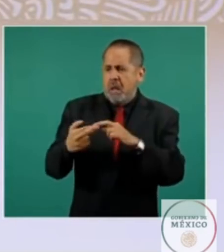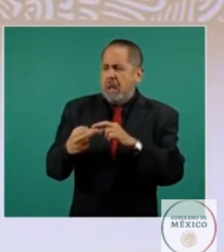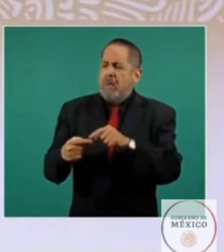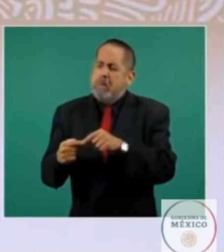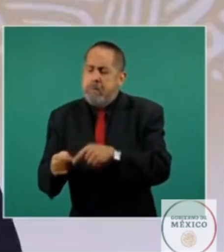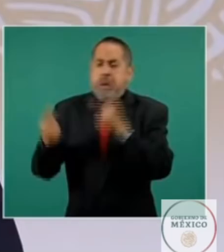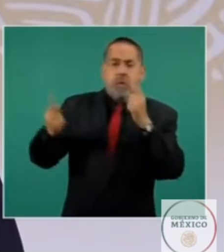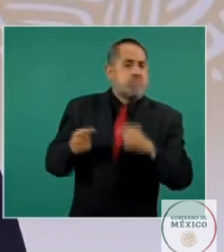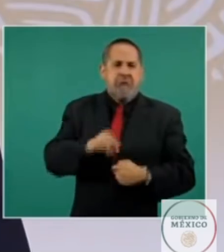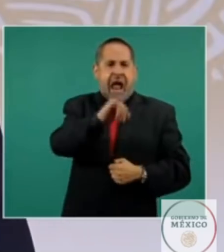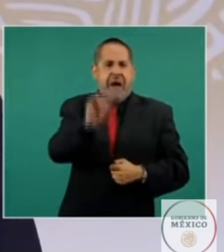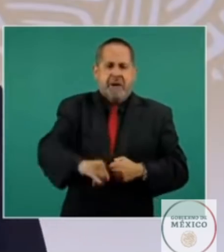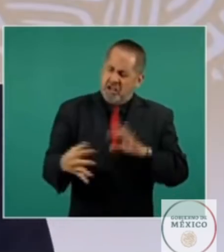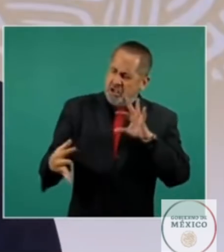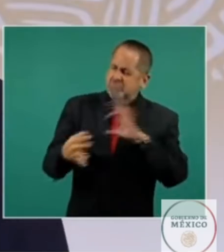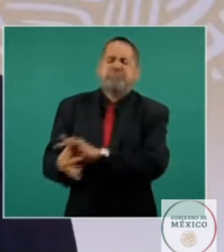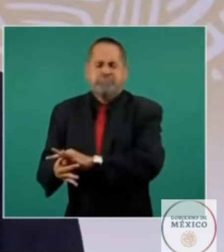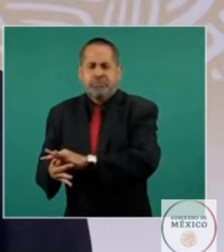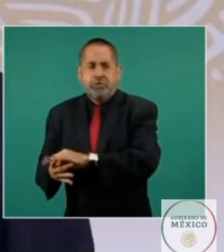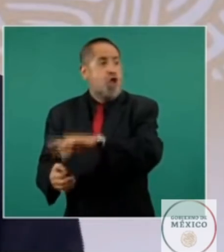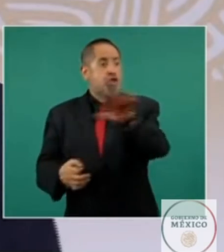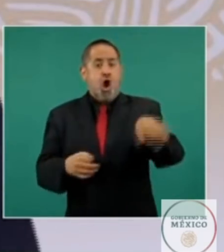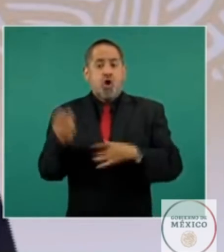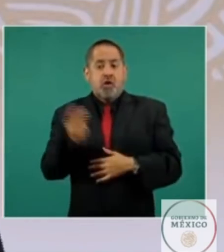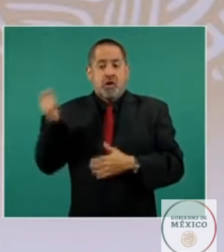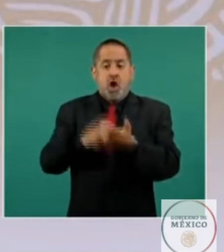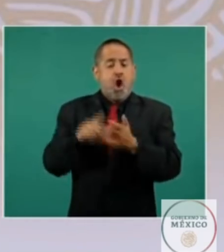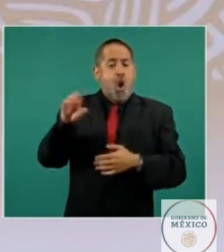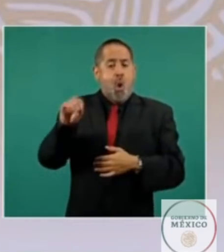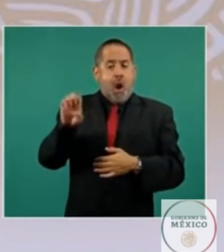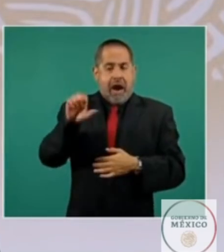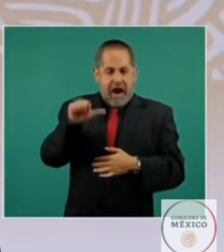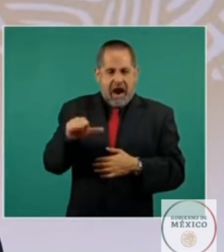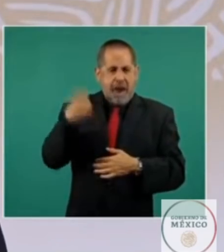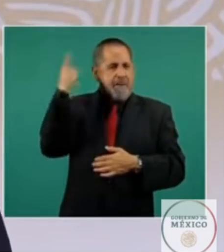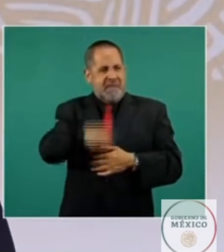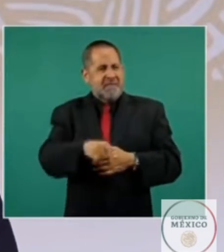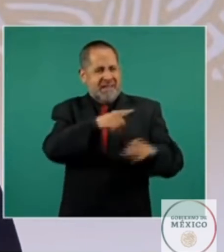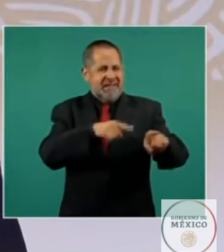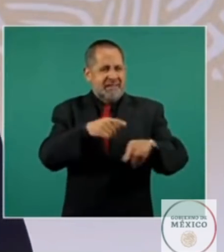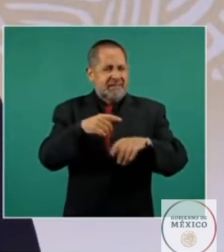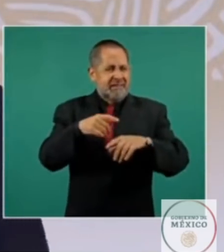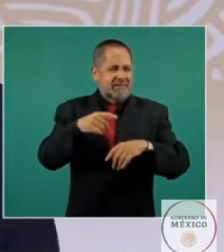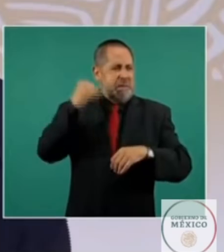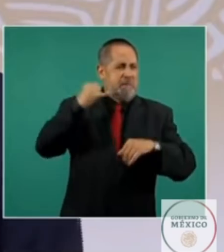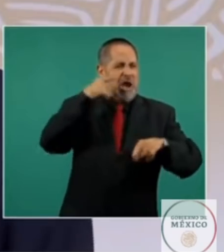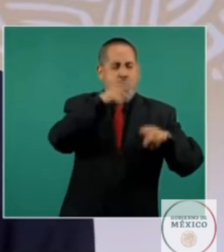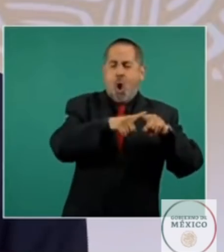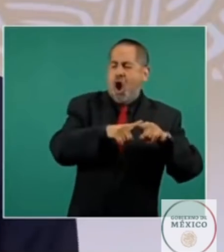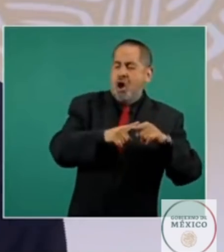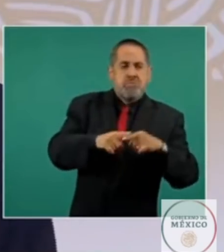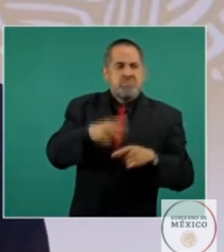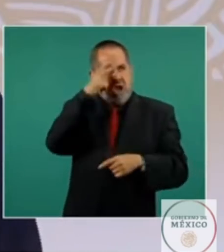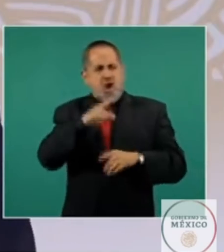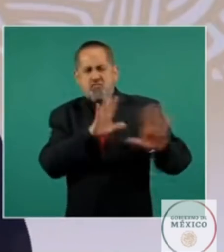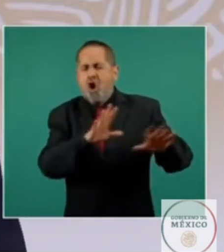con la Cuba revolucionaria cuando fuimos expulsados de la OEA por un mandato imperial a lo largo de los años